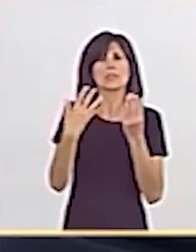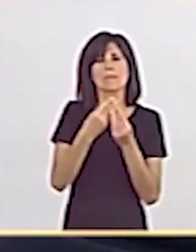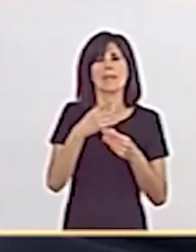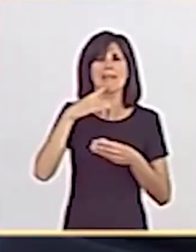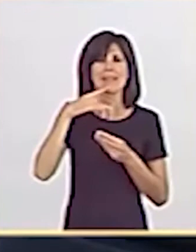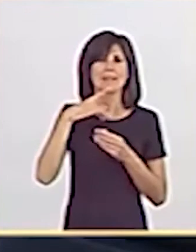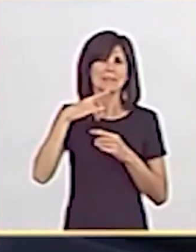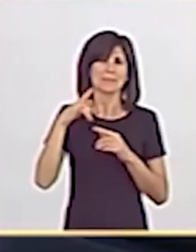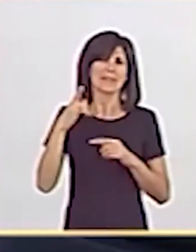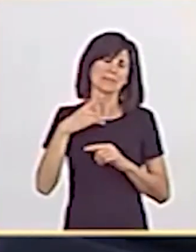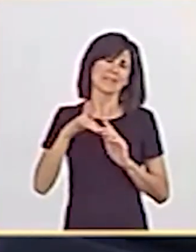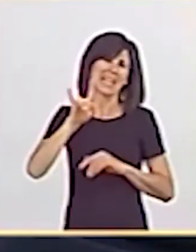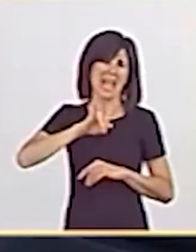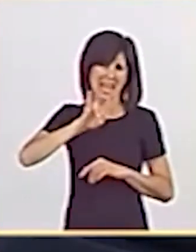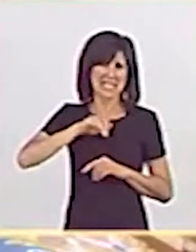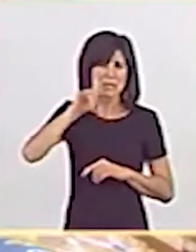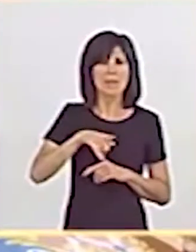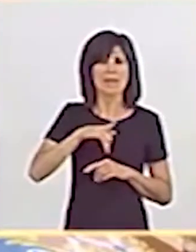Canarias y Galicia. Muchas gracias.